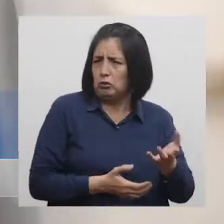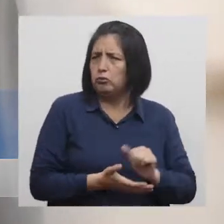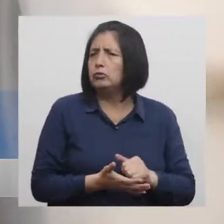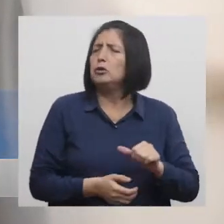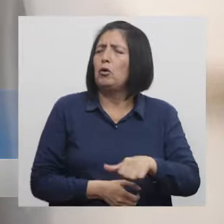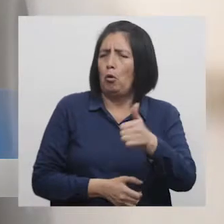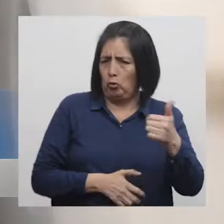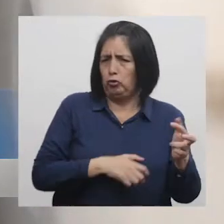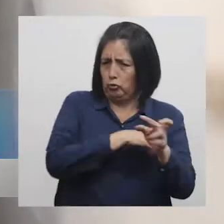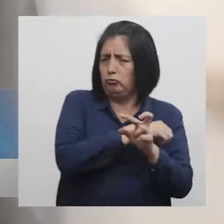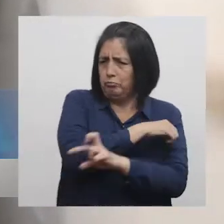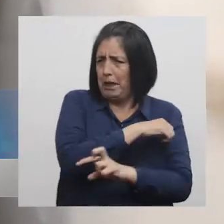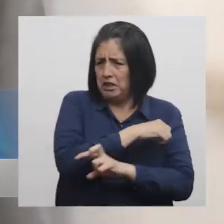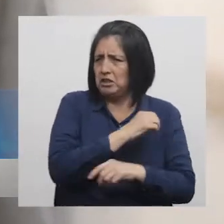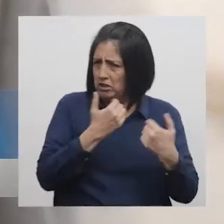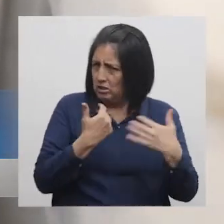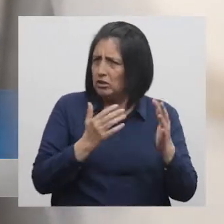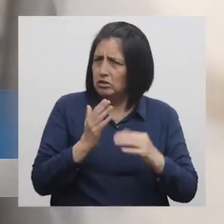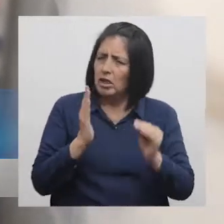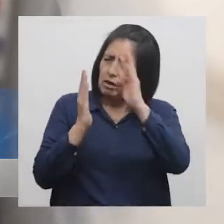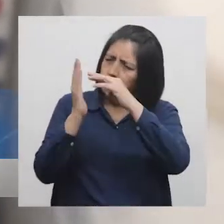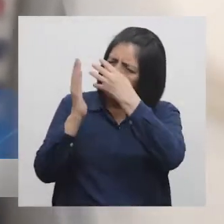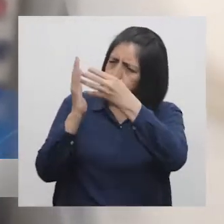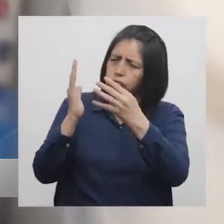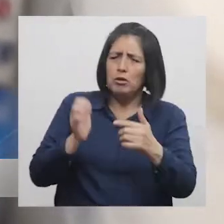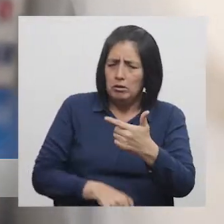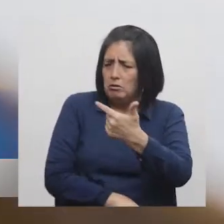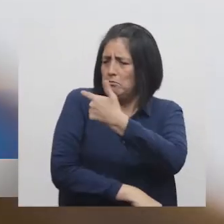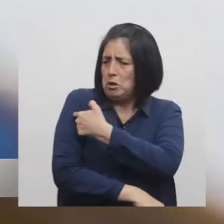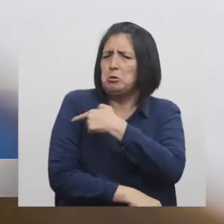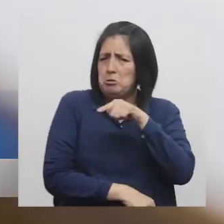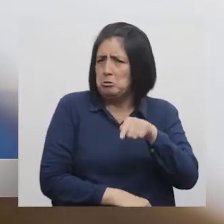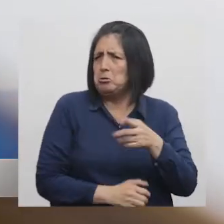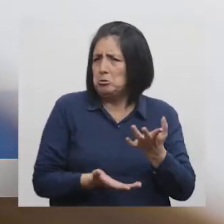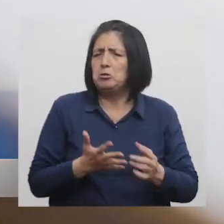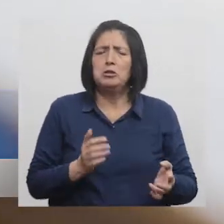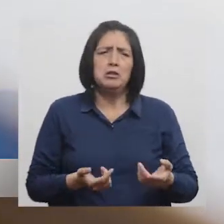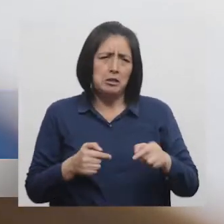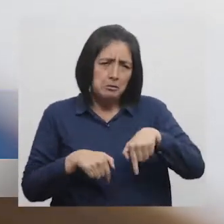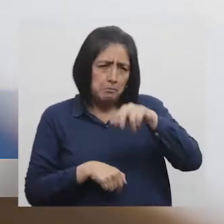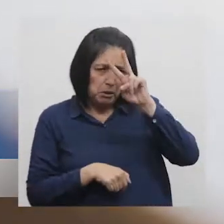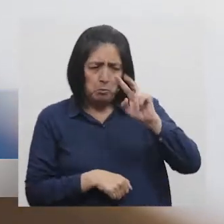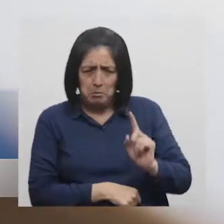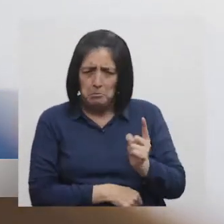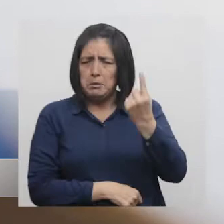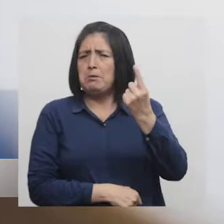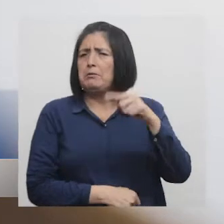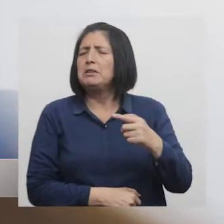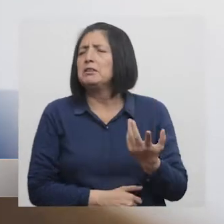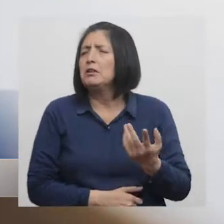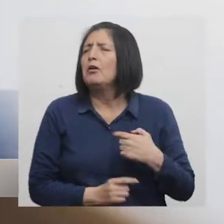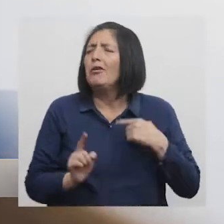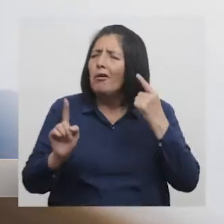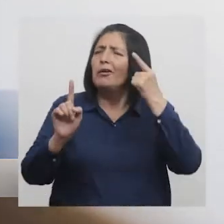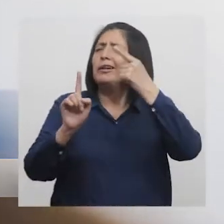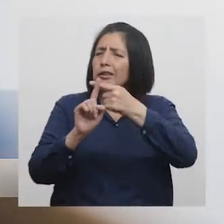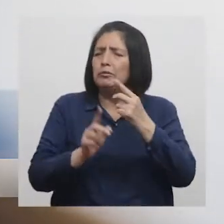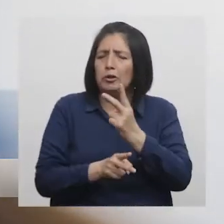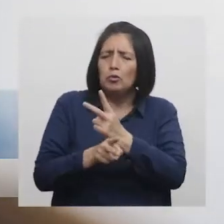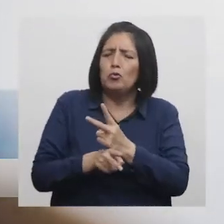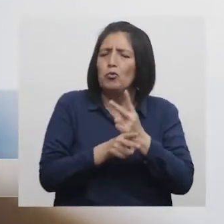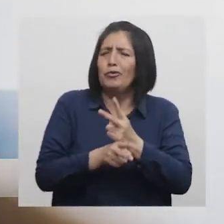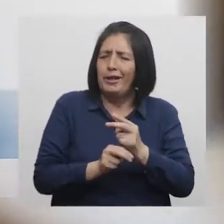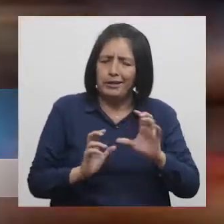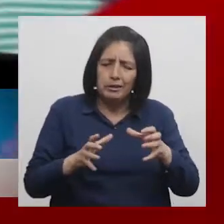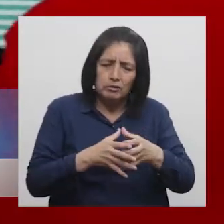otros países han incorporado dentro de su calendario de vacunación esta vacuna y el país lo hace por primera vez en el objetivo de poder cuidar a este